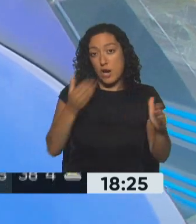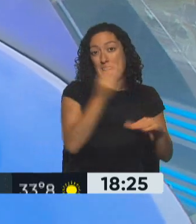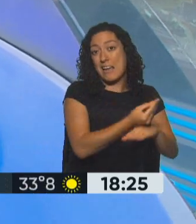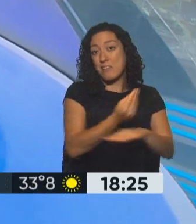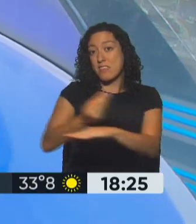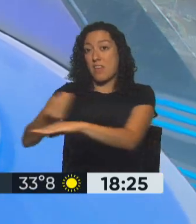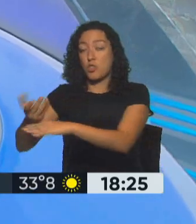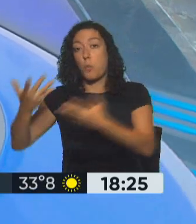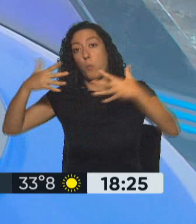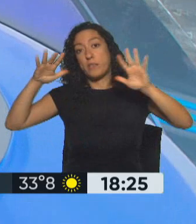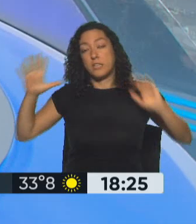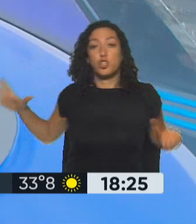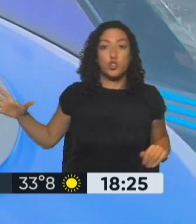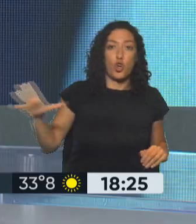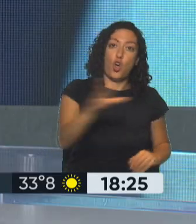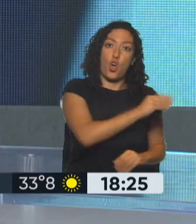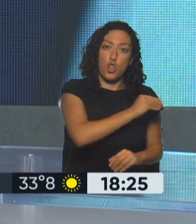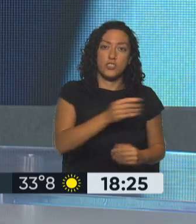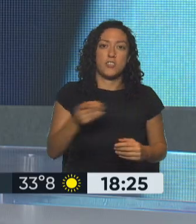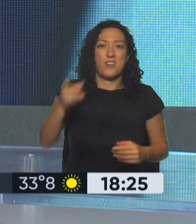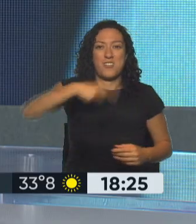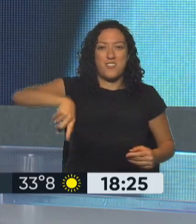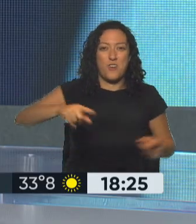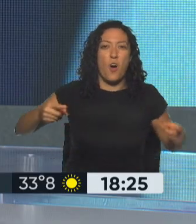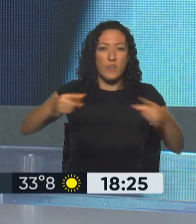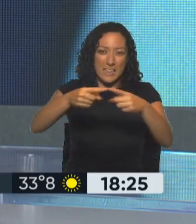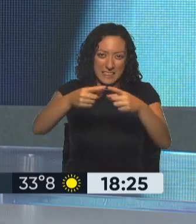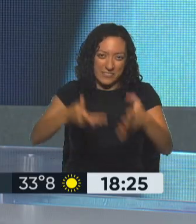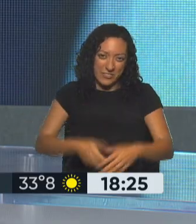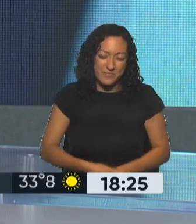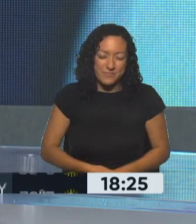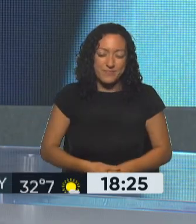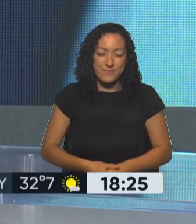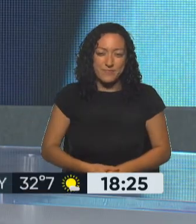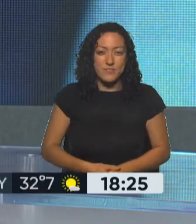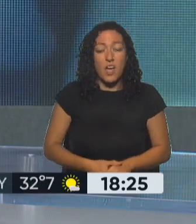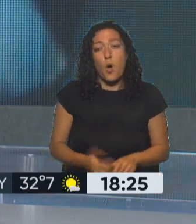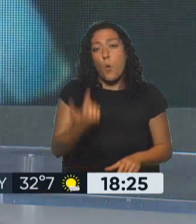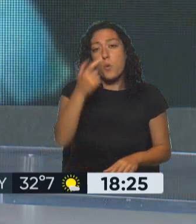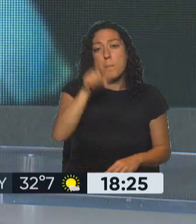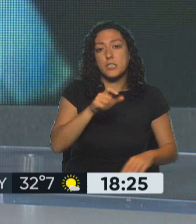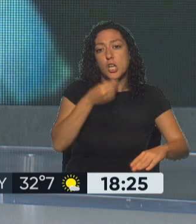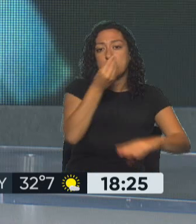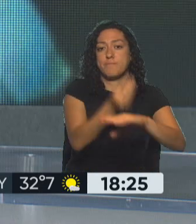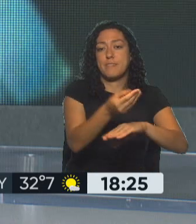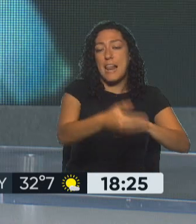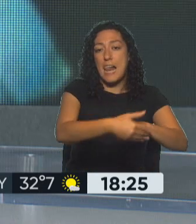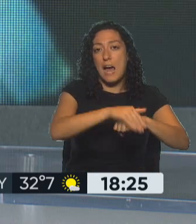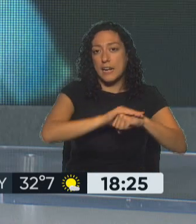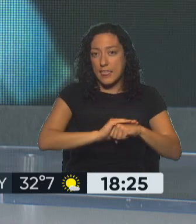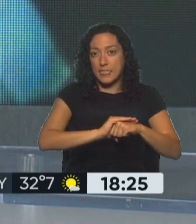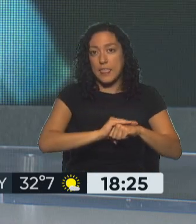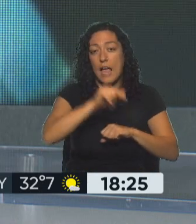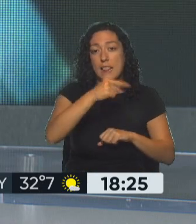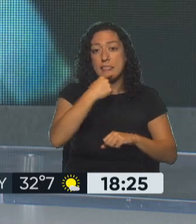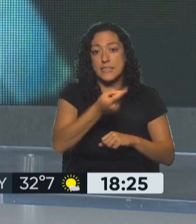posibles candidatos, todos los políticos están en miras hacia ese rumbo. Uno de ellos es Horacio Rodríguez Larreta, que parece que habló